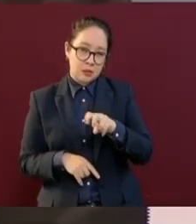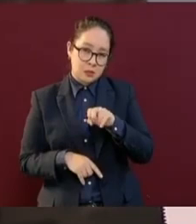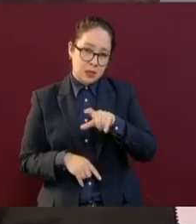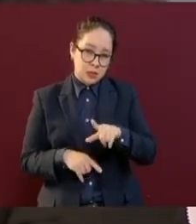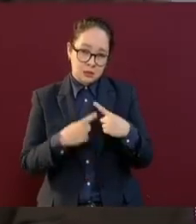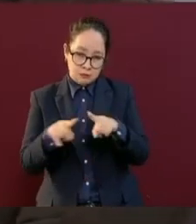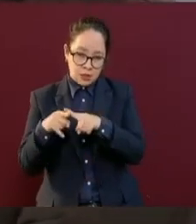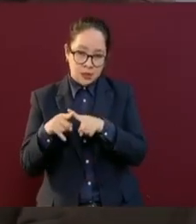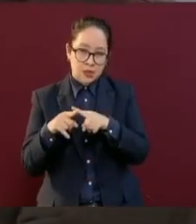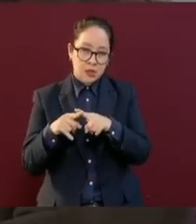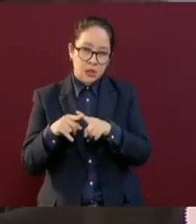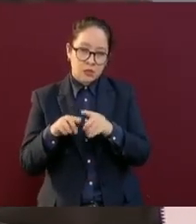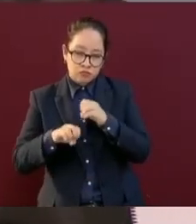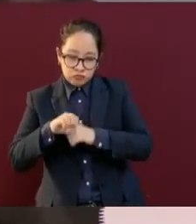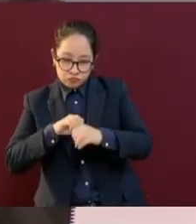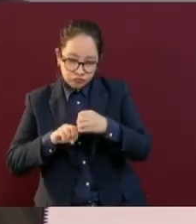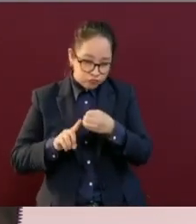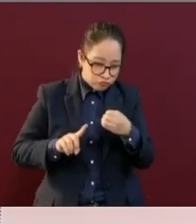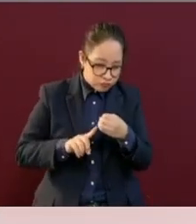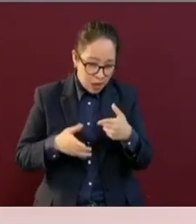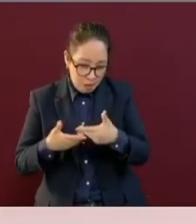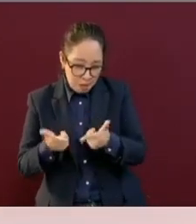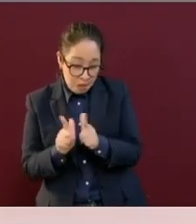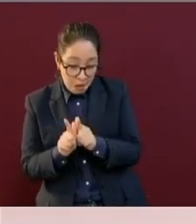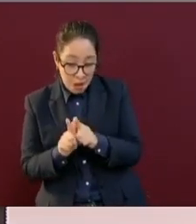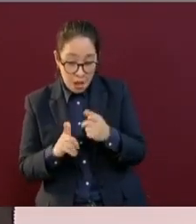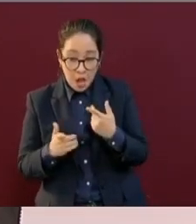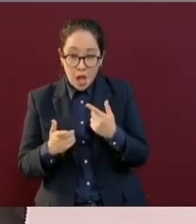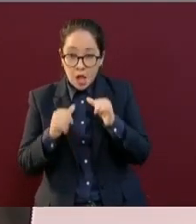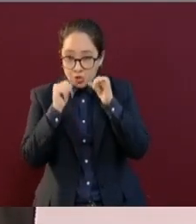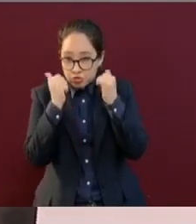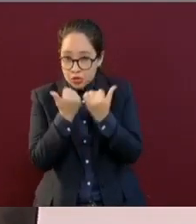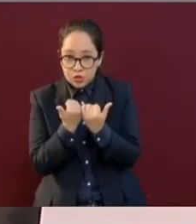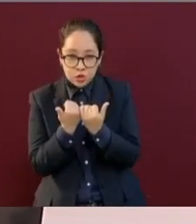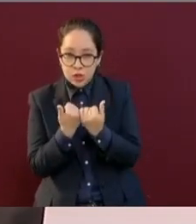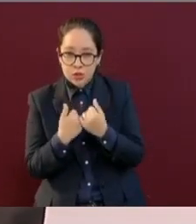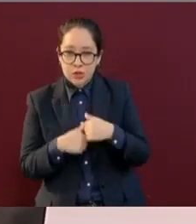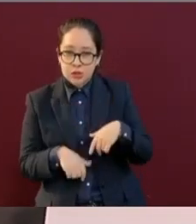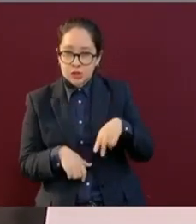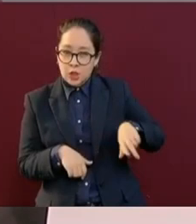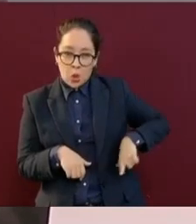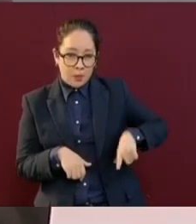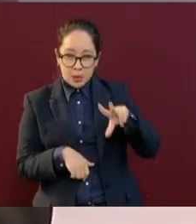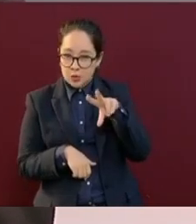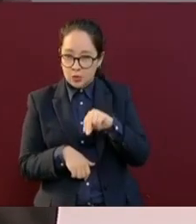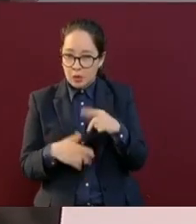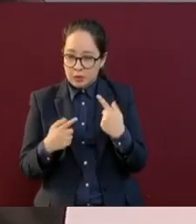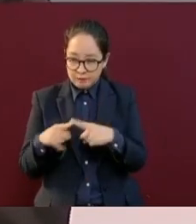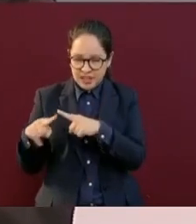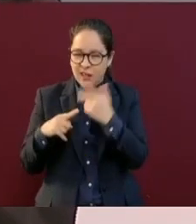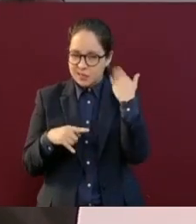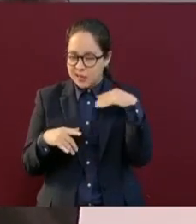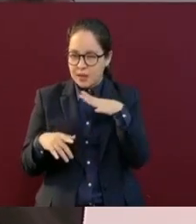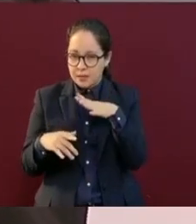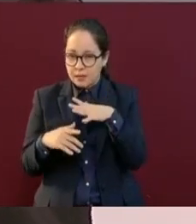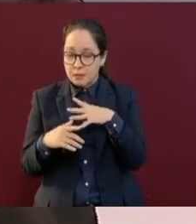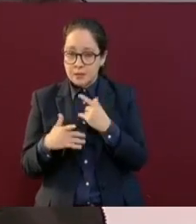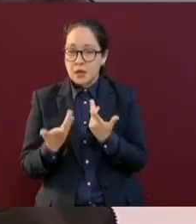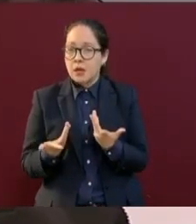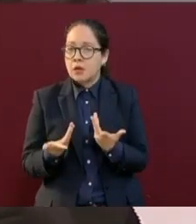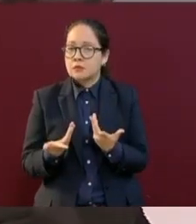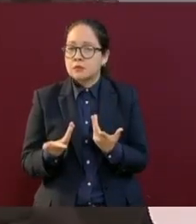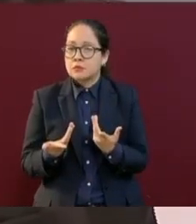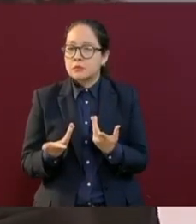o asociaciones no gubernamentales que hasta